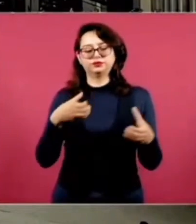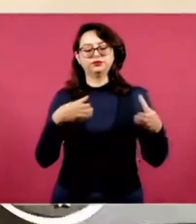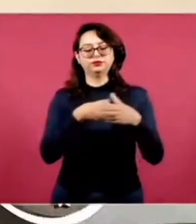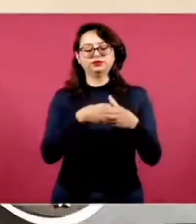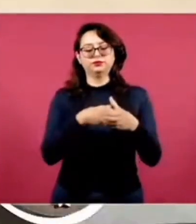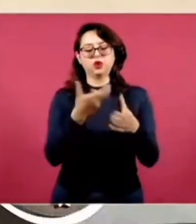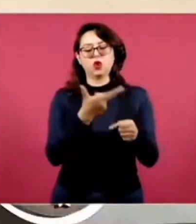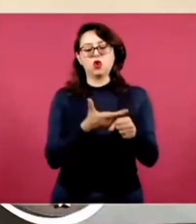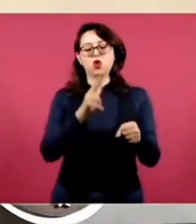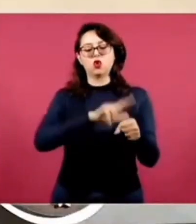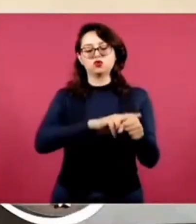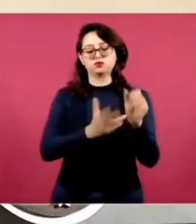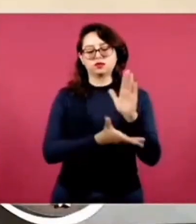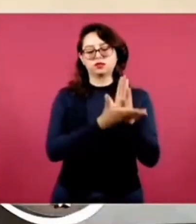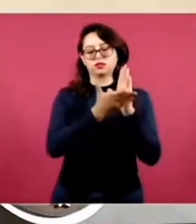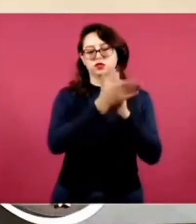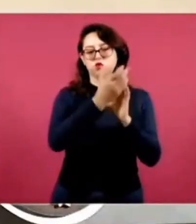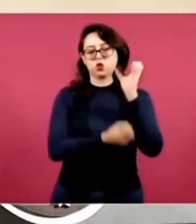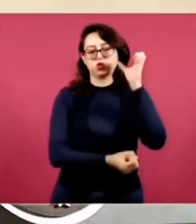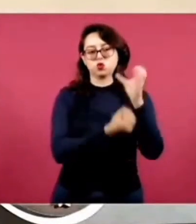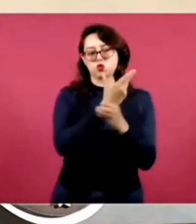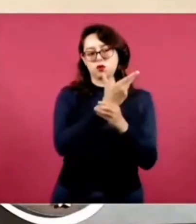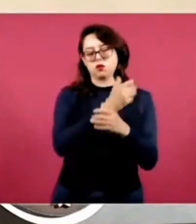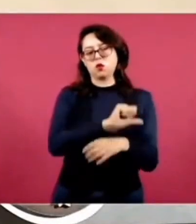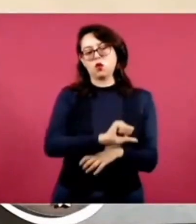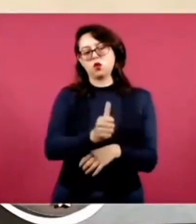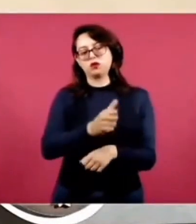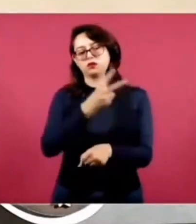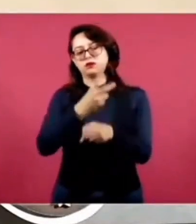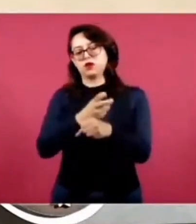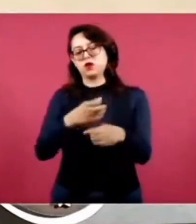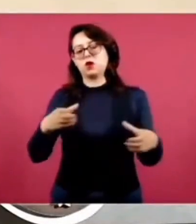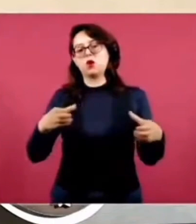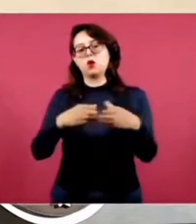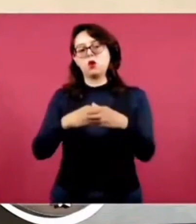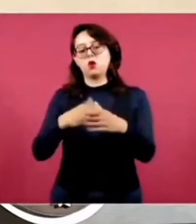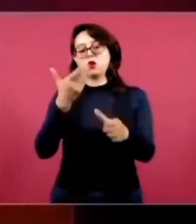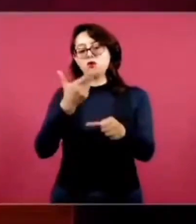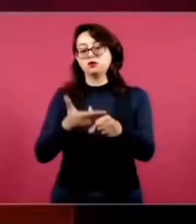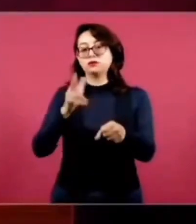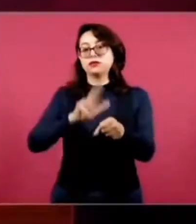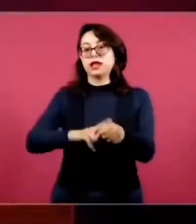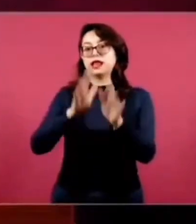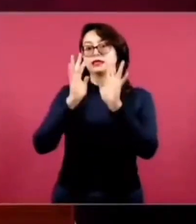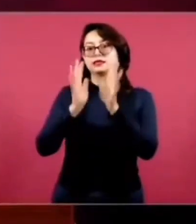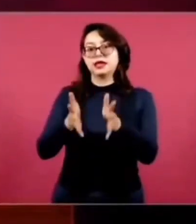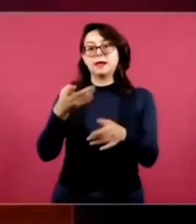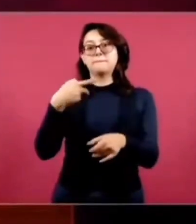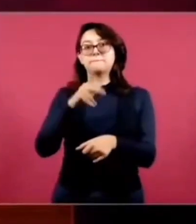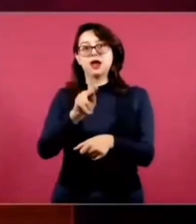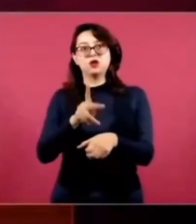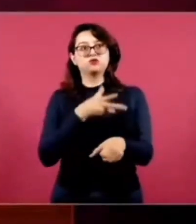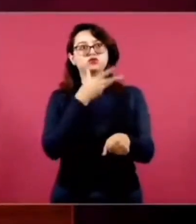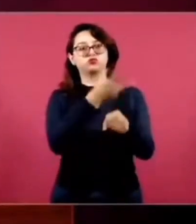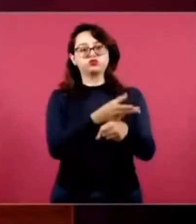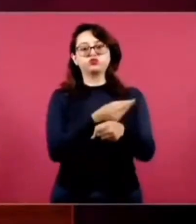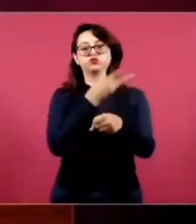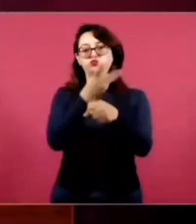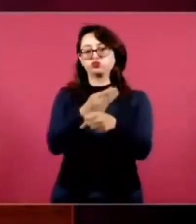otra con la ampliación y remodelación de clínicas, hospitales, con el mantenimiento de las unidades médicas,